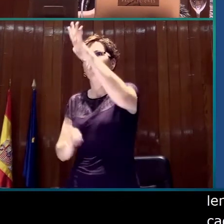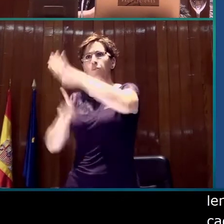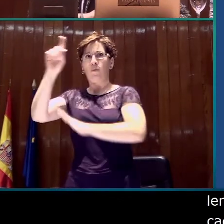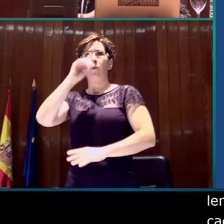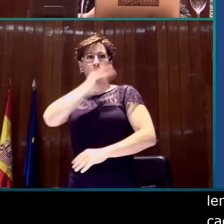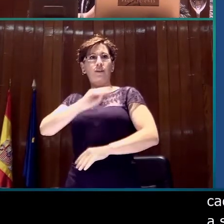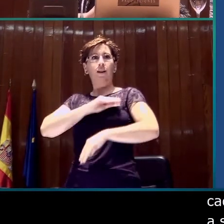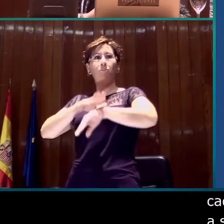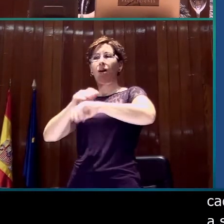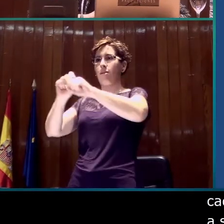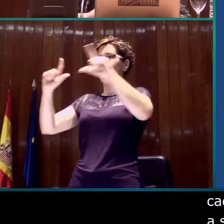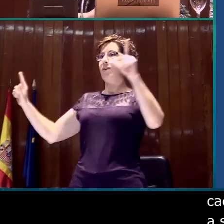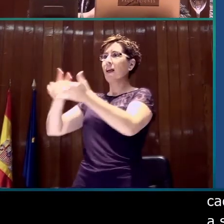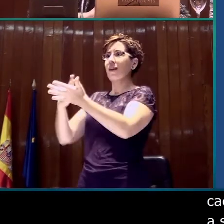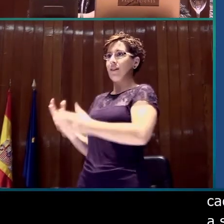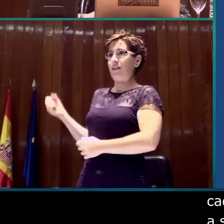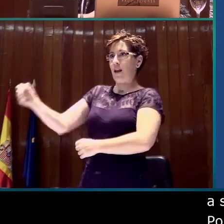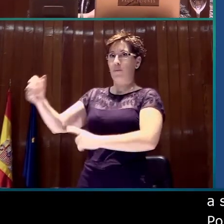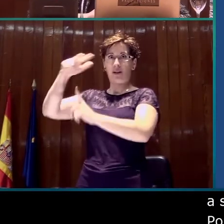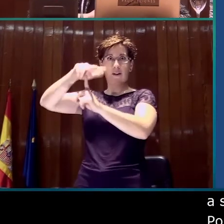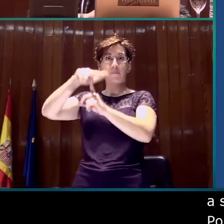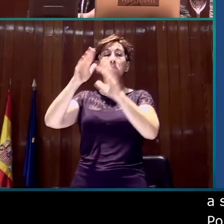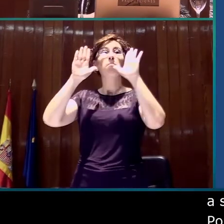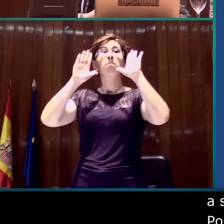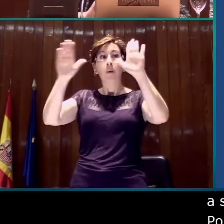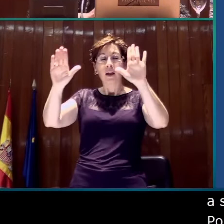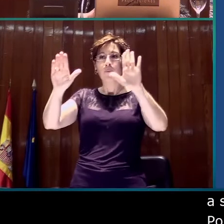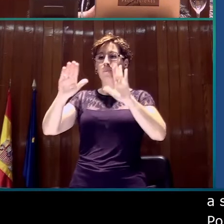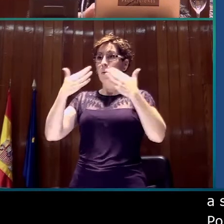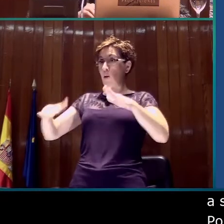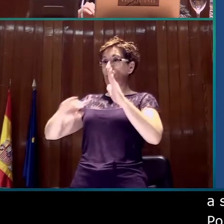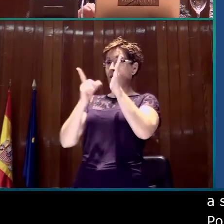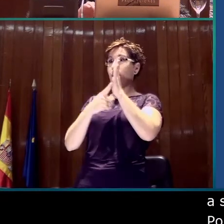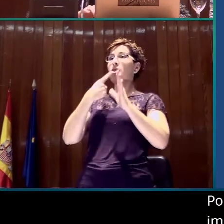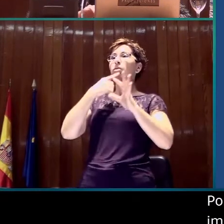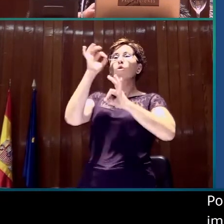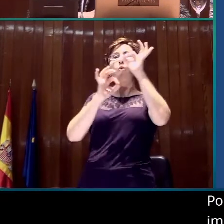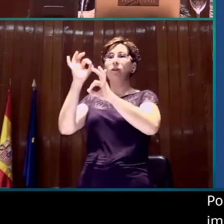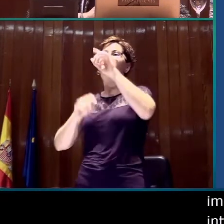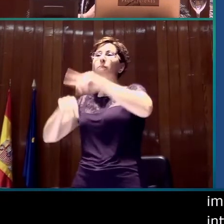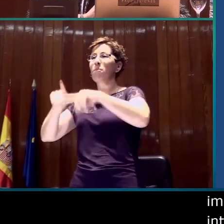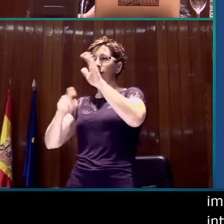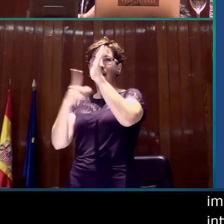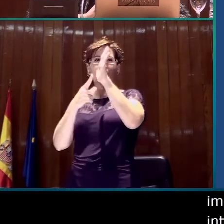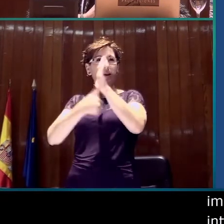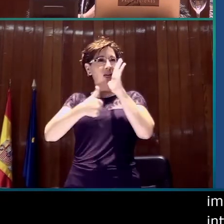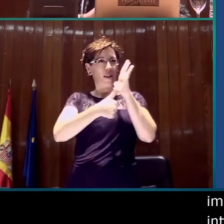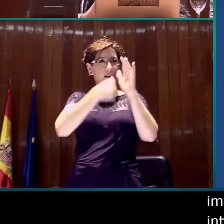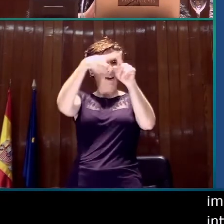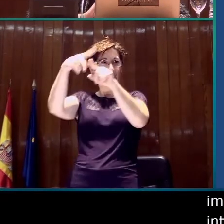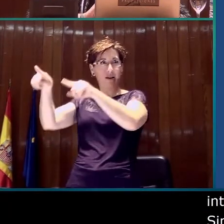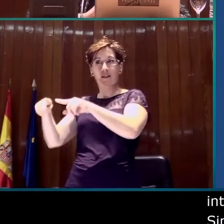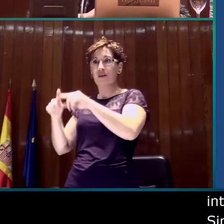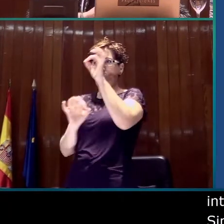Sin embargo, si se tienen en cuenta cuáles son las cuotas que establece la ley para cada tipo de cadena, lo que se observa es que, de acuerdo